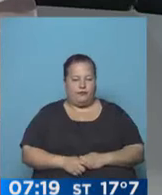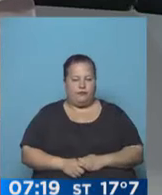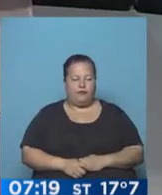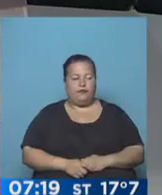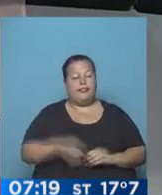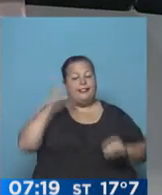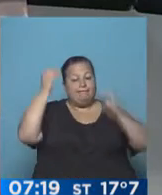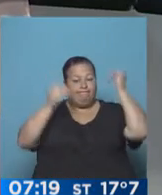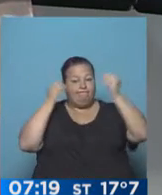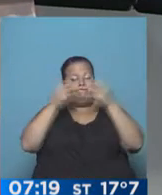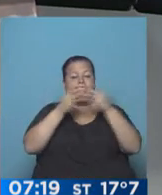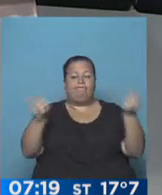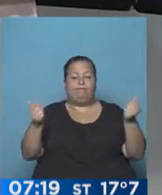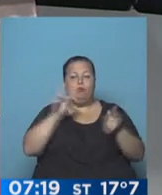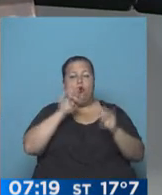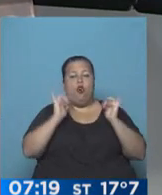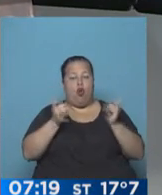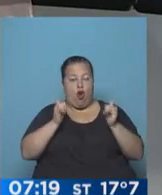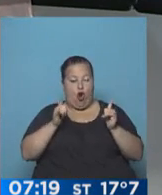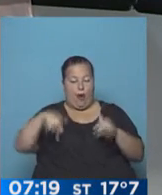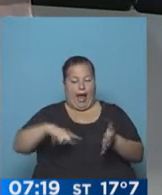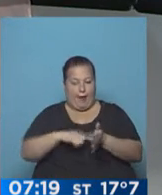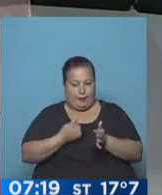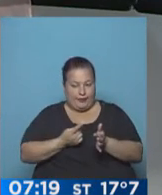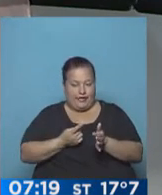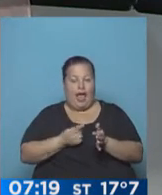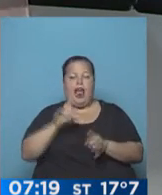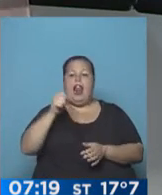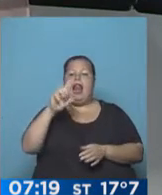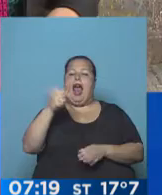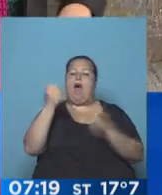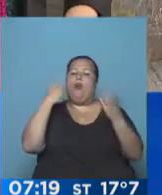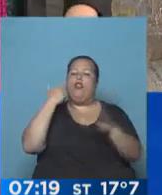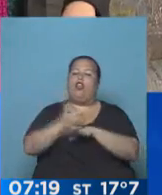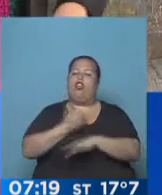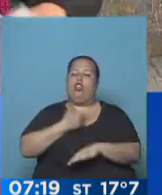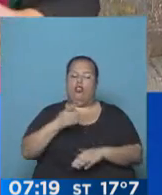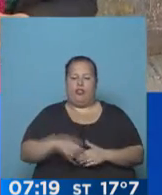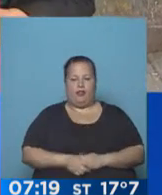Hay preocupación por la desaparición de una joven en el ámbito de la ciudad de Buenos Aires. Laura Mayocki, buen día, ¿dónde estás?